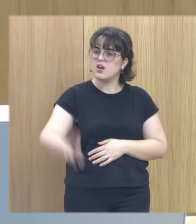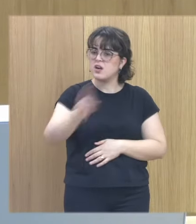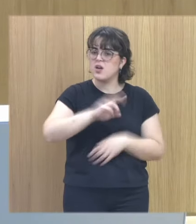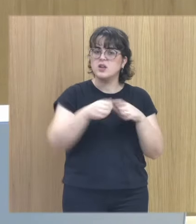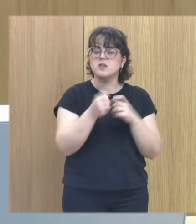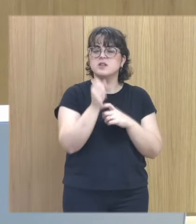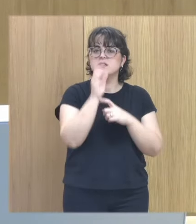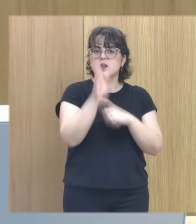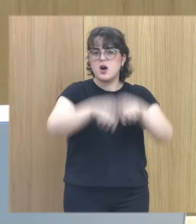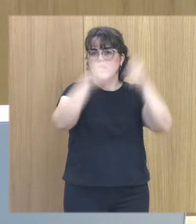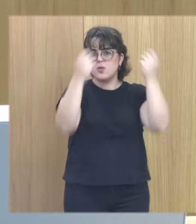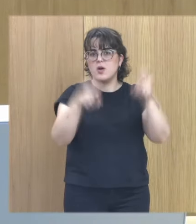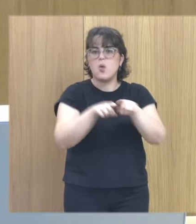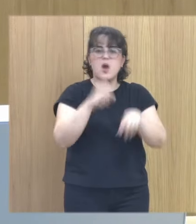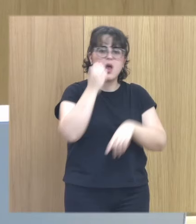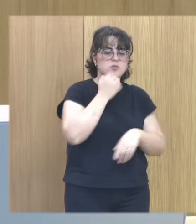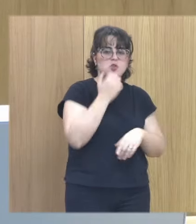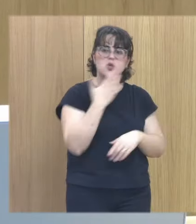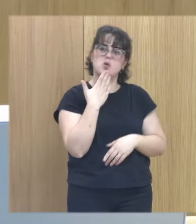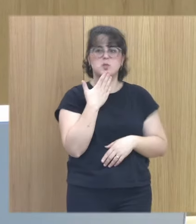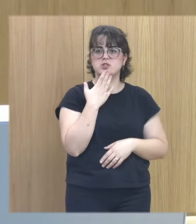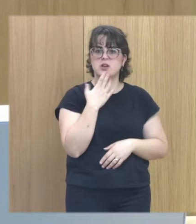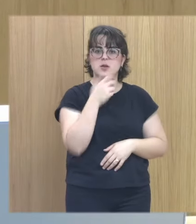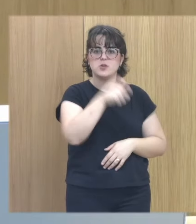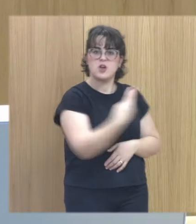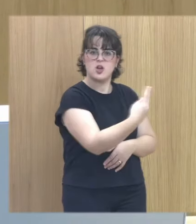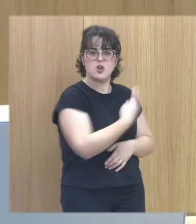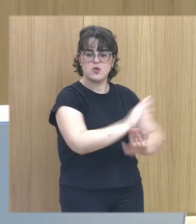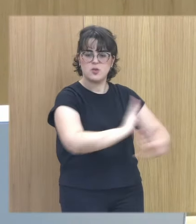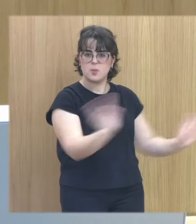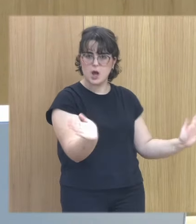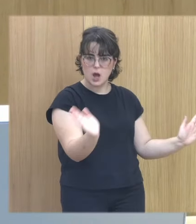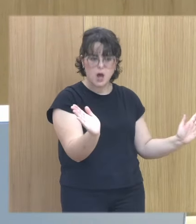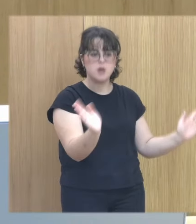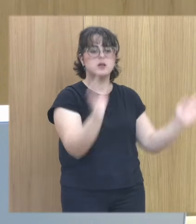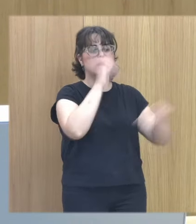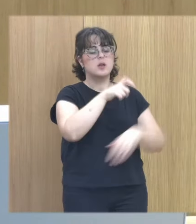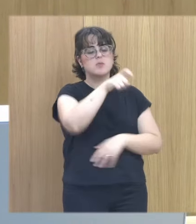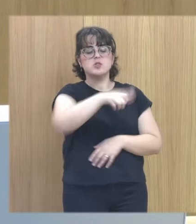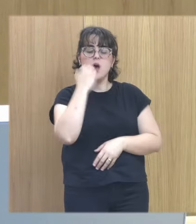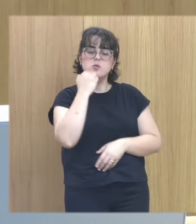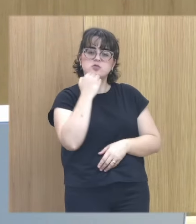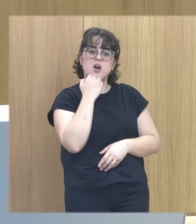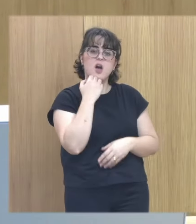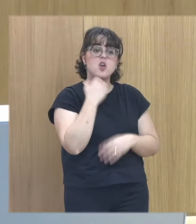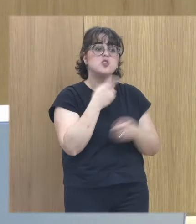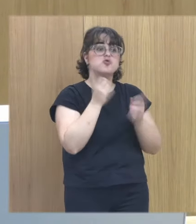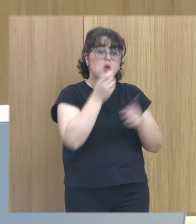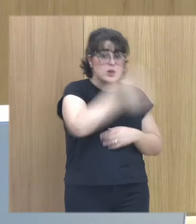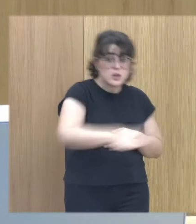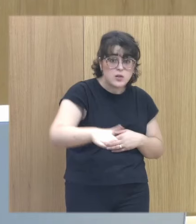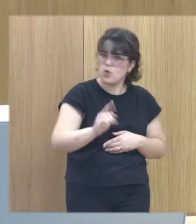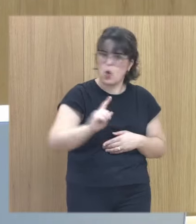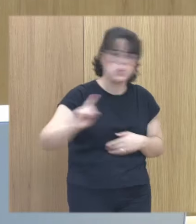esquema de abuso como una cosa que pasa entre dos porque la persona que abusa no abusa solo de un niño abusa todos los que puede